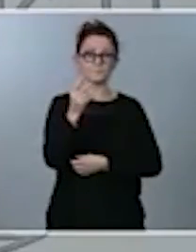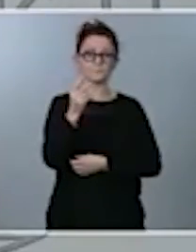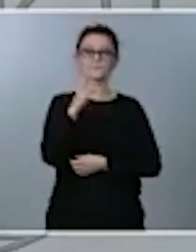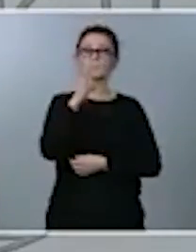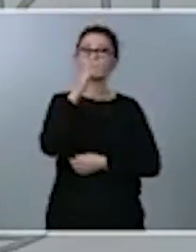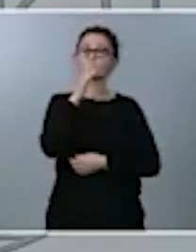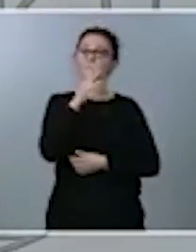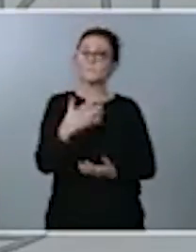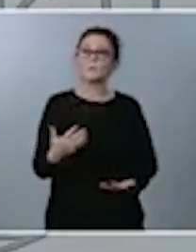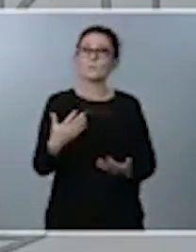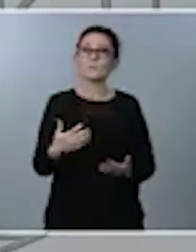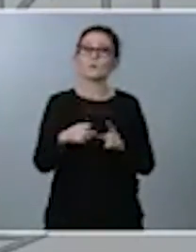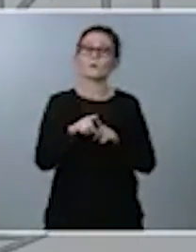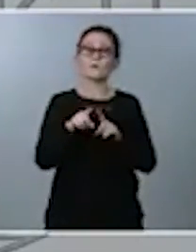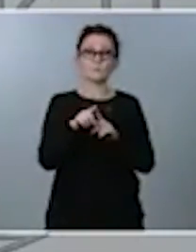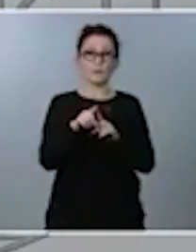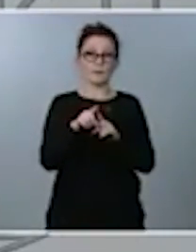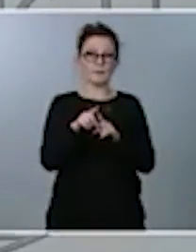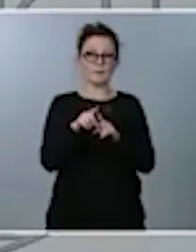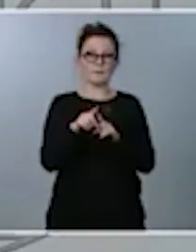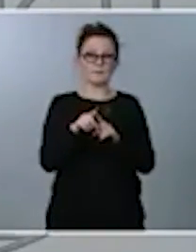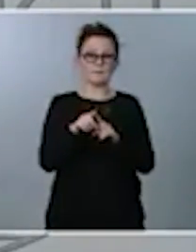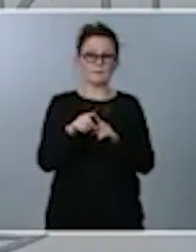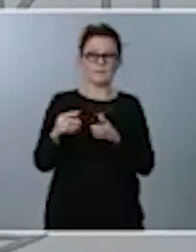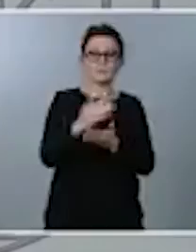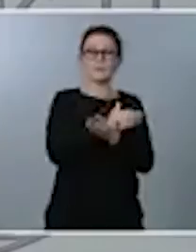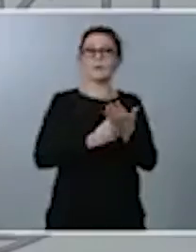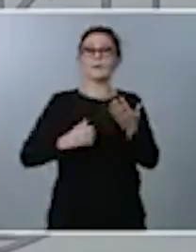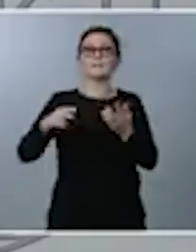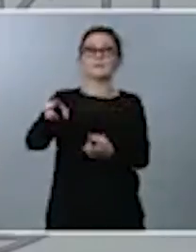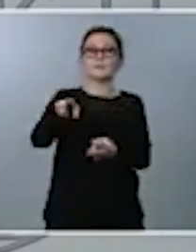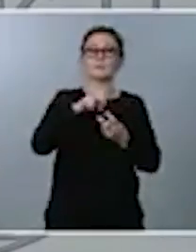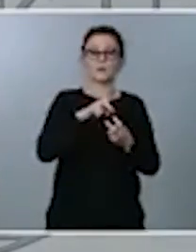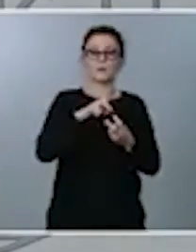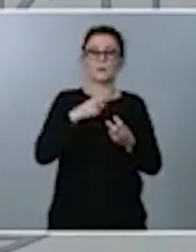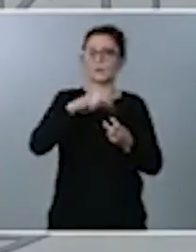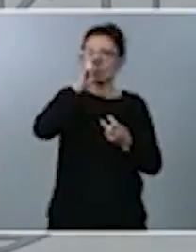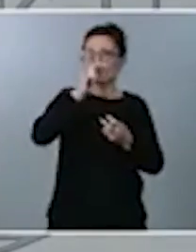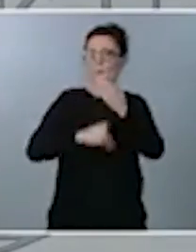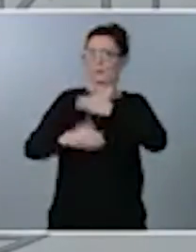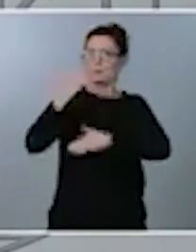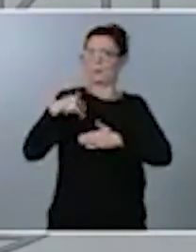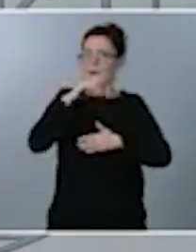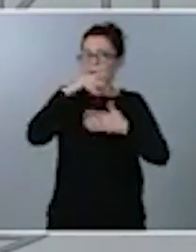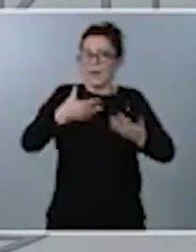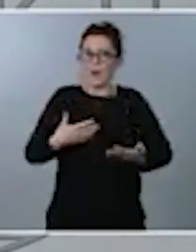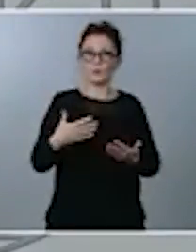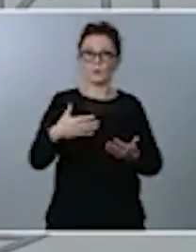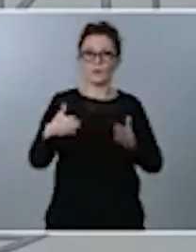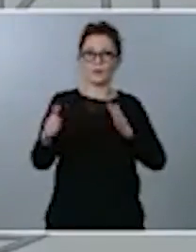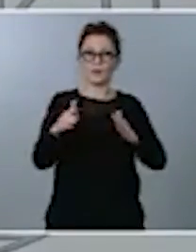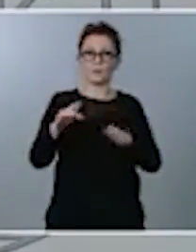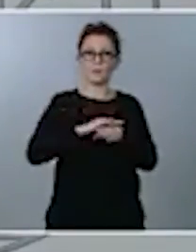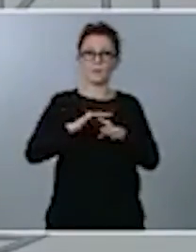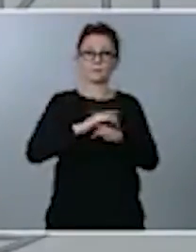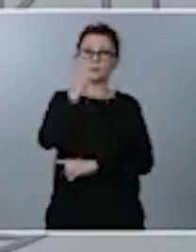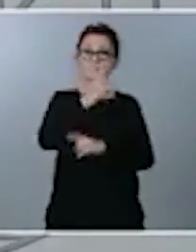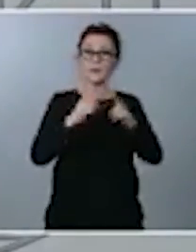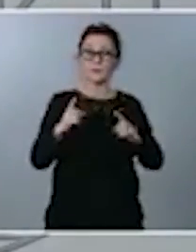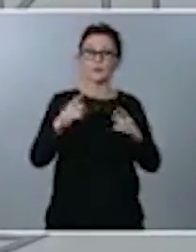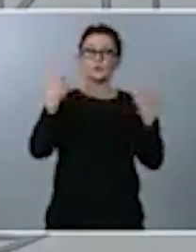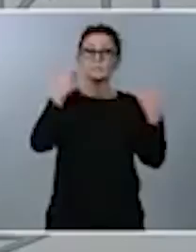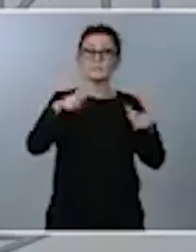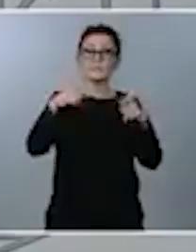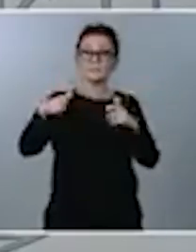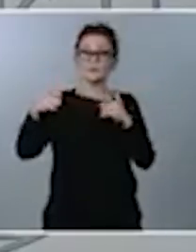analógica para una economía digital y, por tanto, hay sectores que se ven repercutidos negativamente por